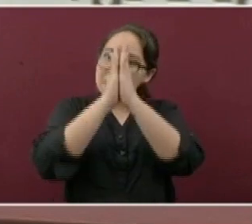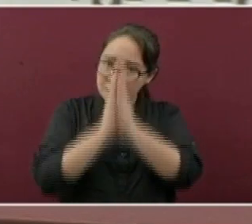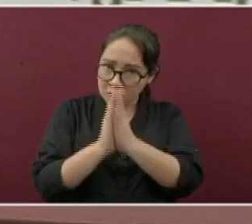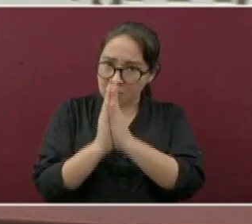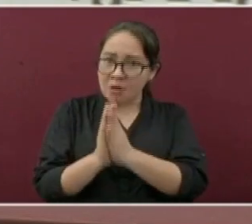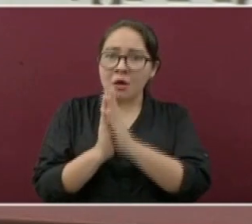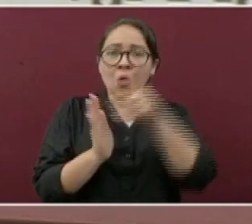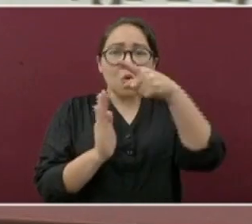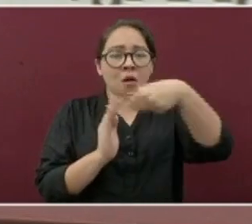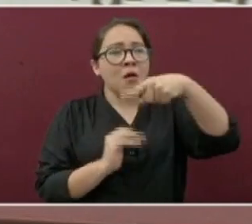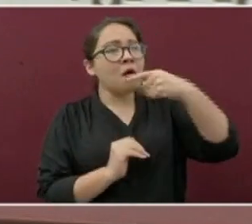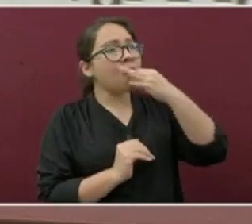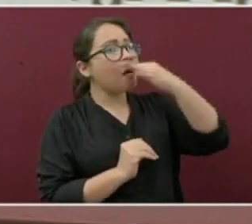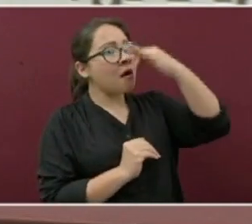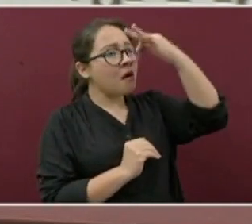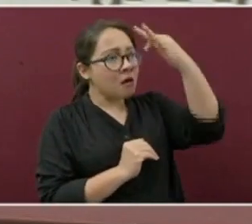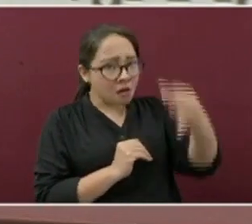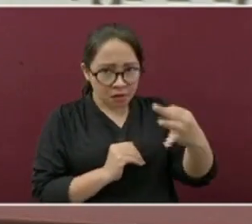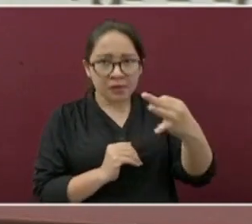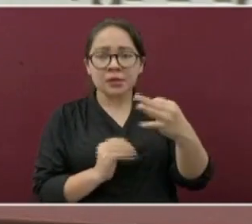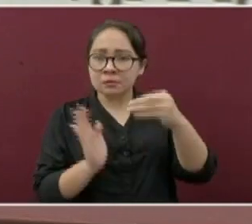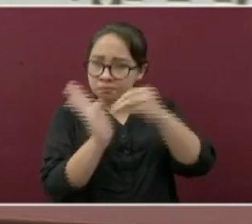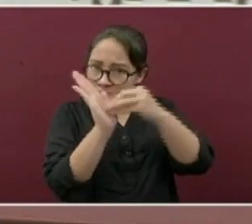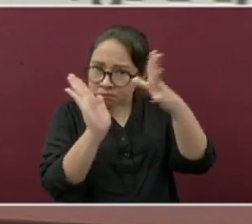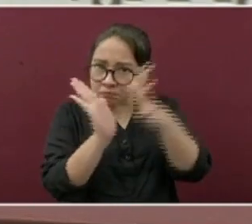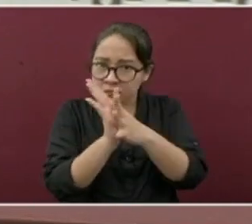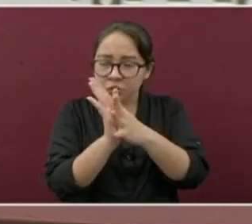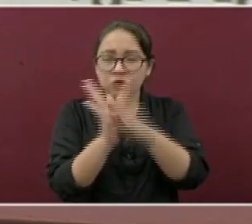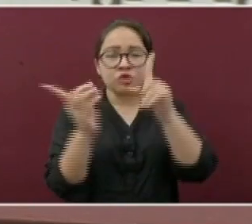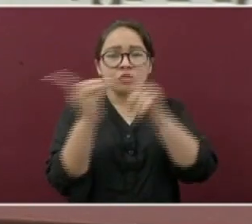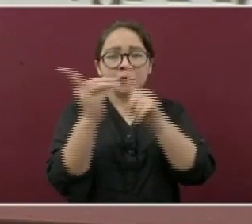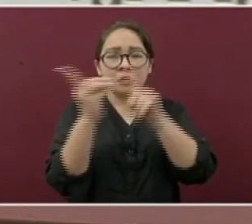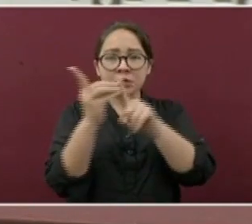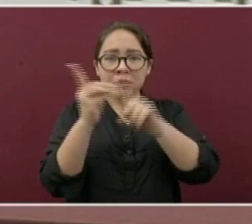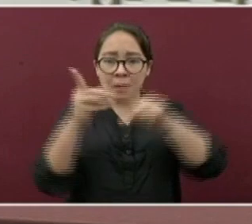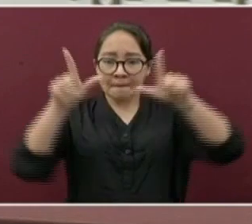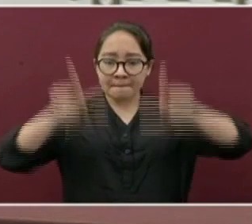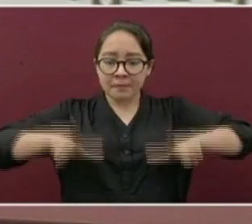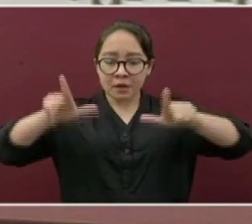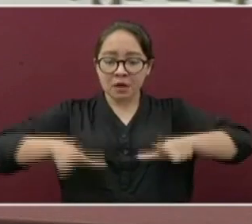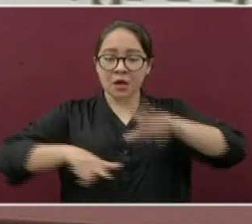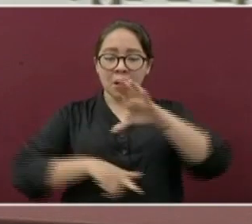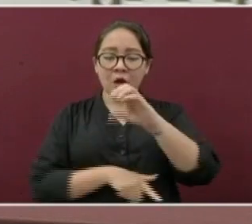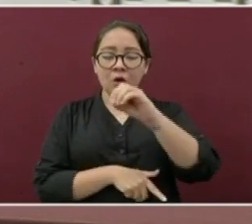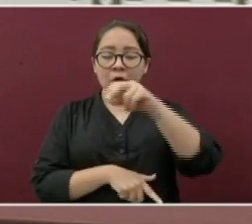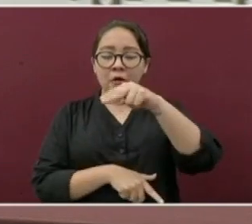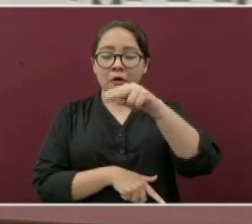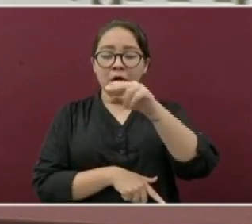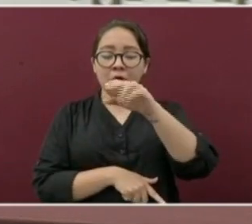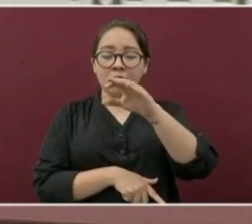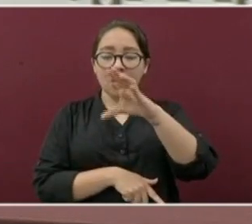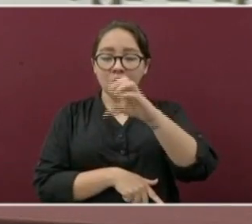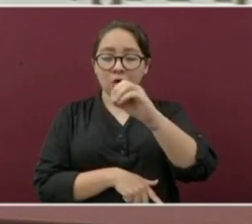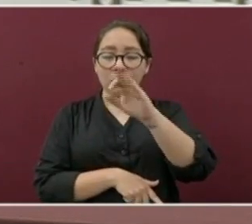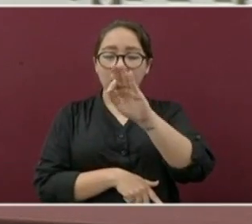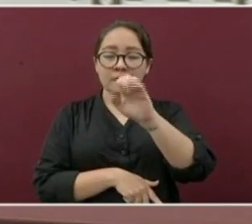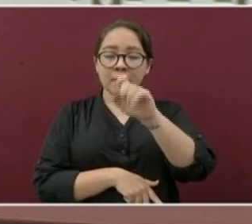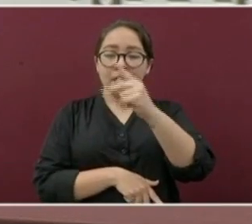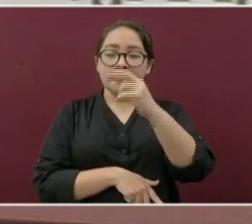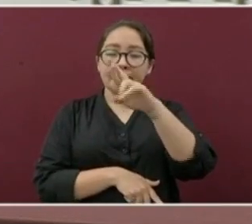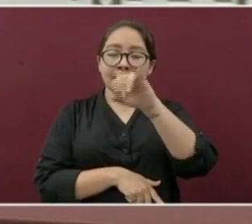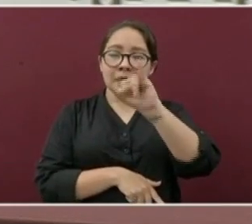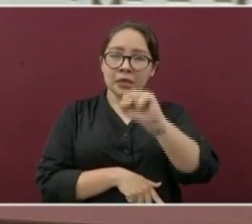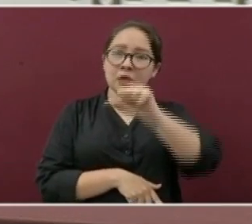el reporte correspondiente en la página de COFEPRIS o acudir directamente a su